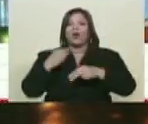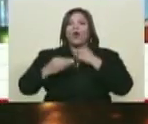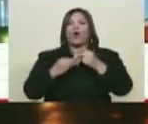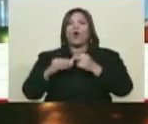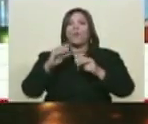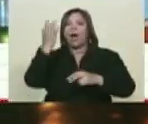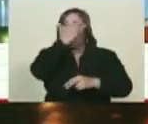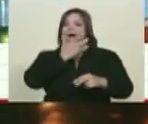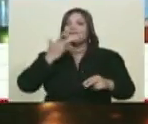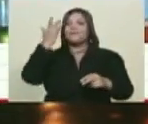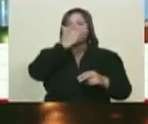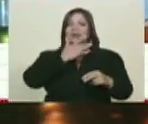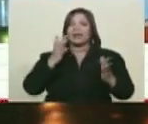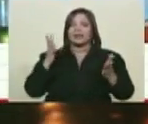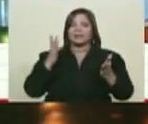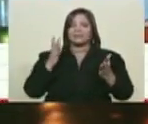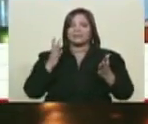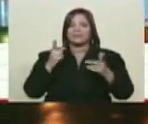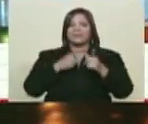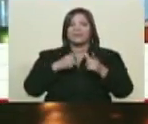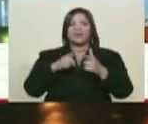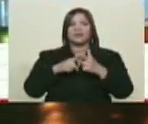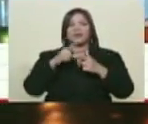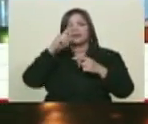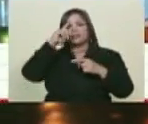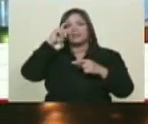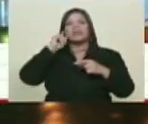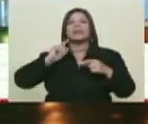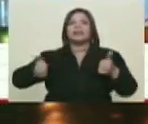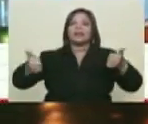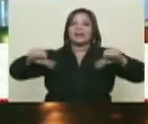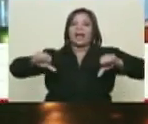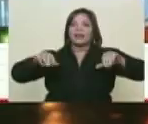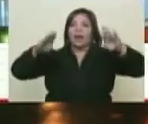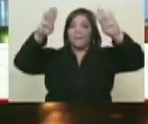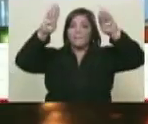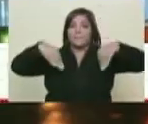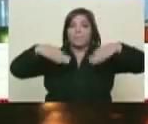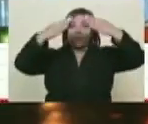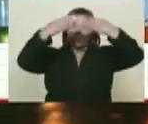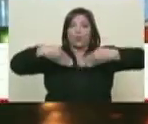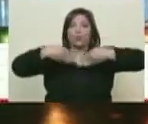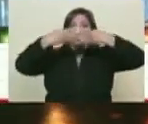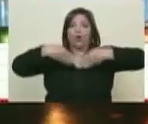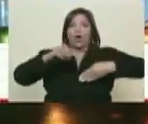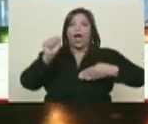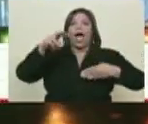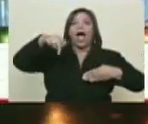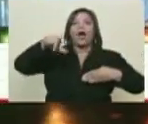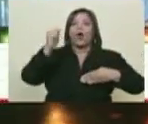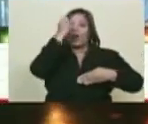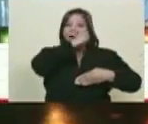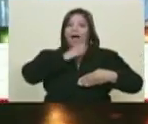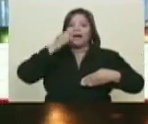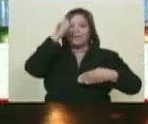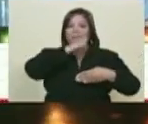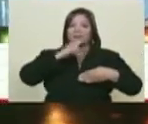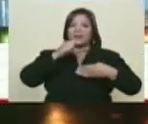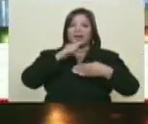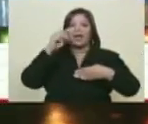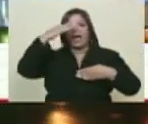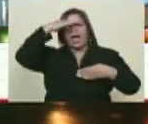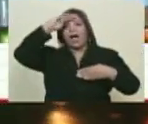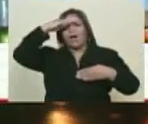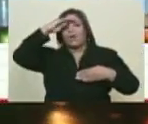africanos. Mientras estaba en ciernes la caída del muro de Berlín, Angola, con el apoyo de Cuba,